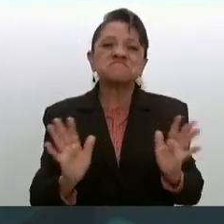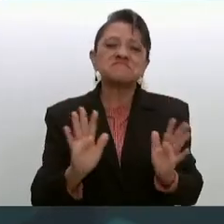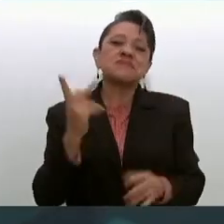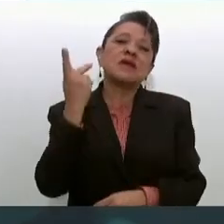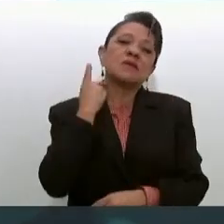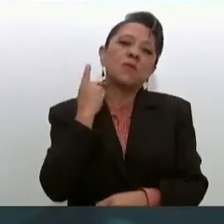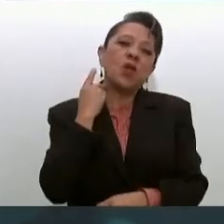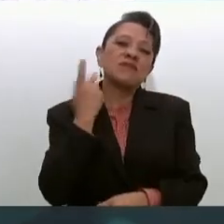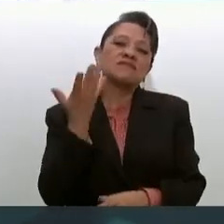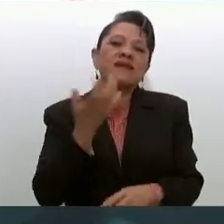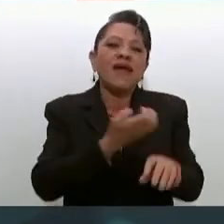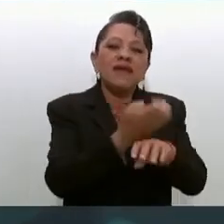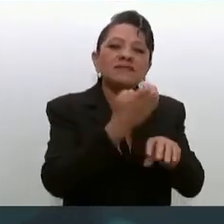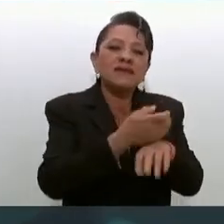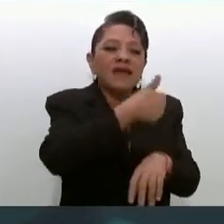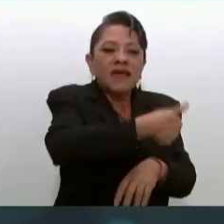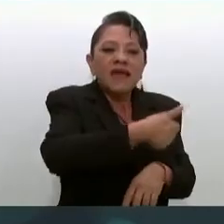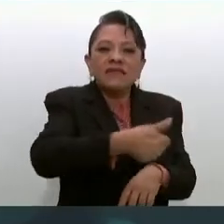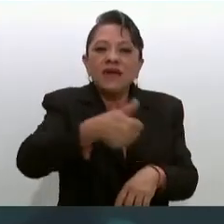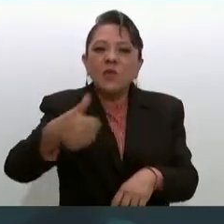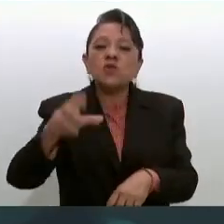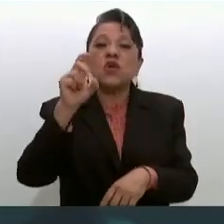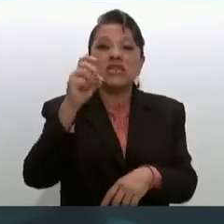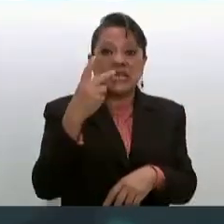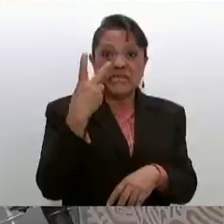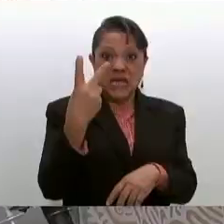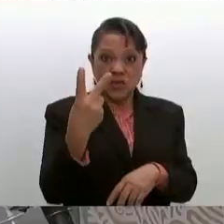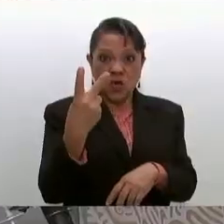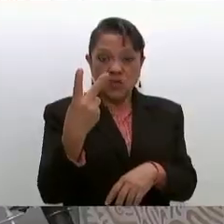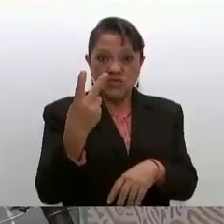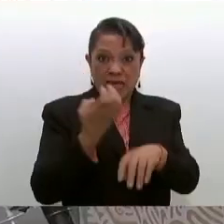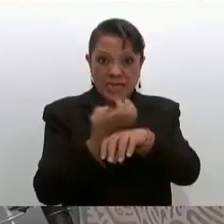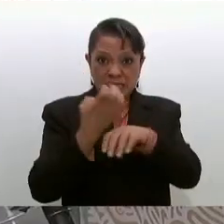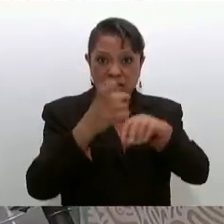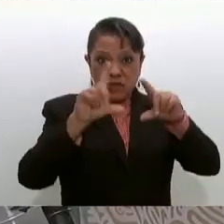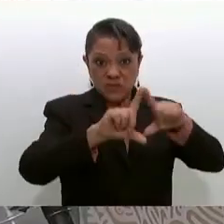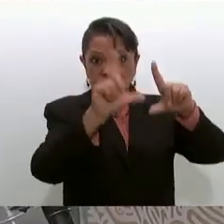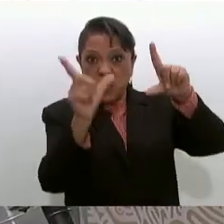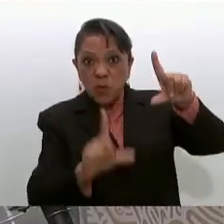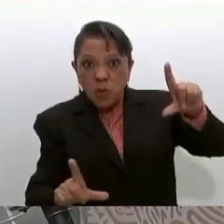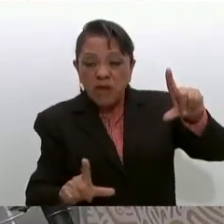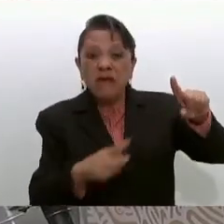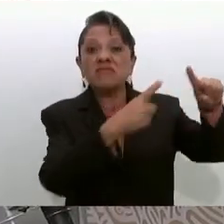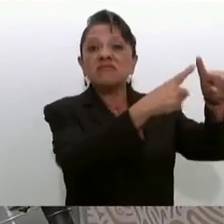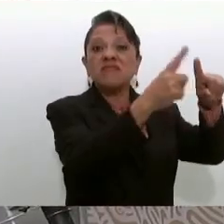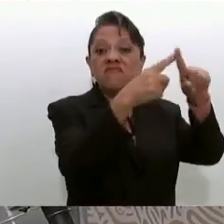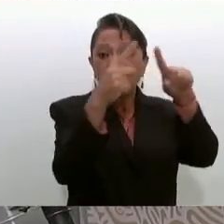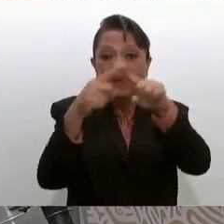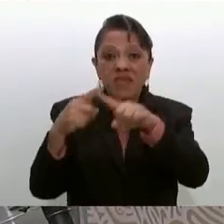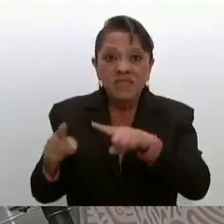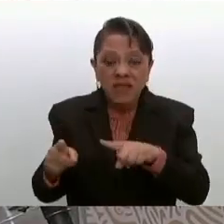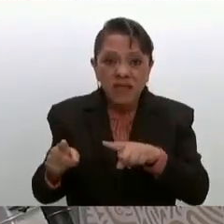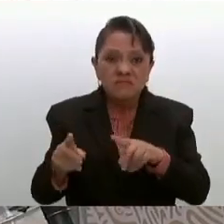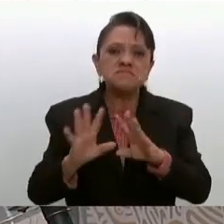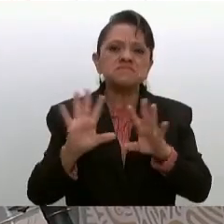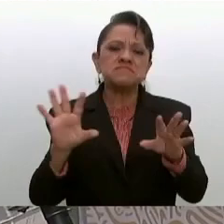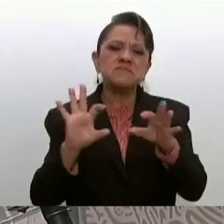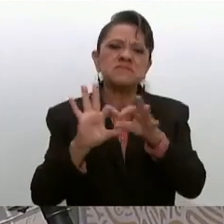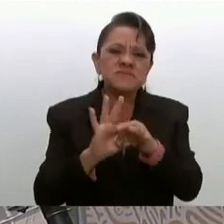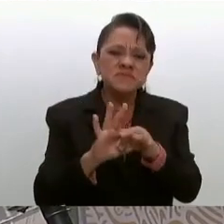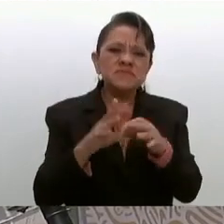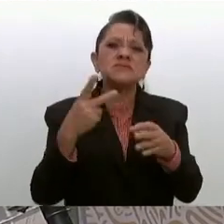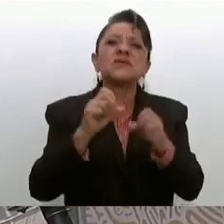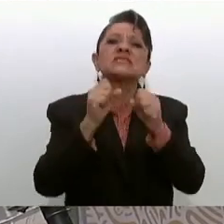política en cada uno de los 32 estados de la República y el Seguro Popular nunca